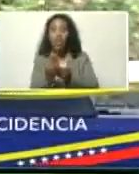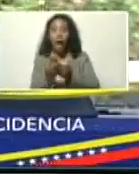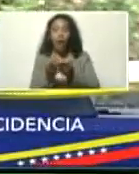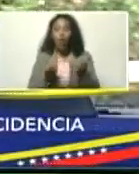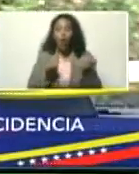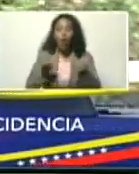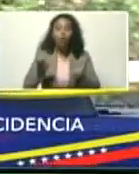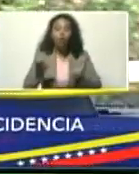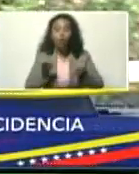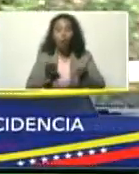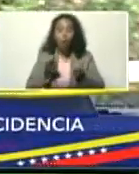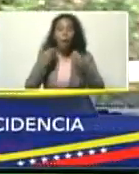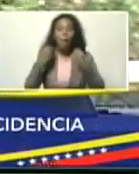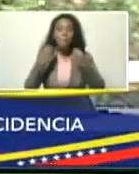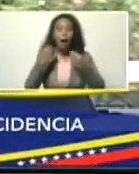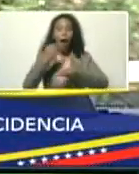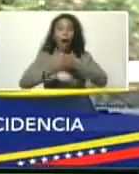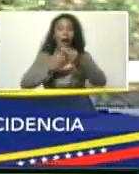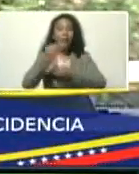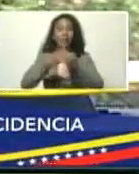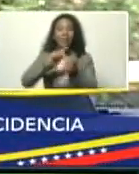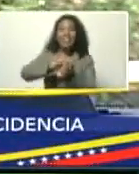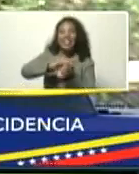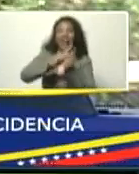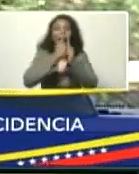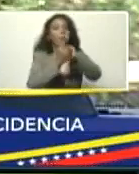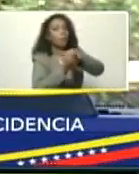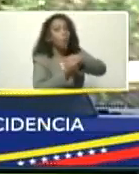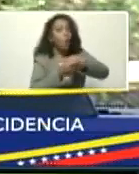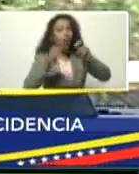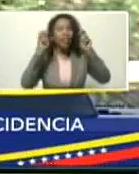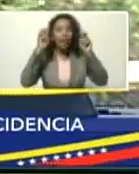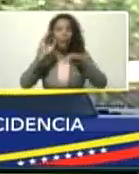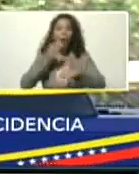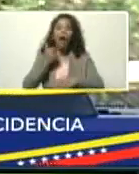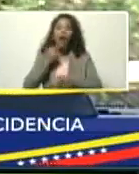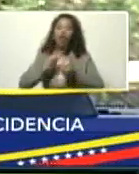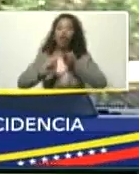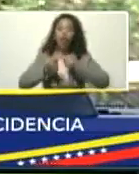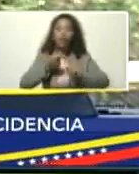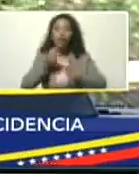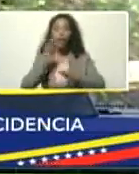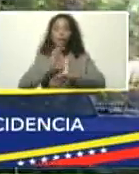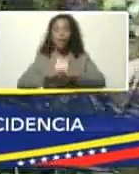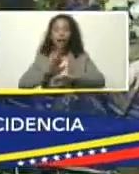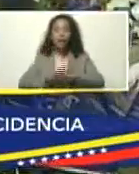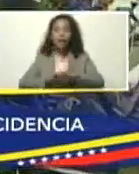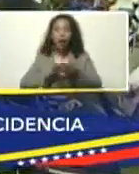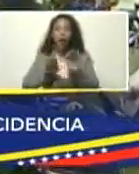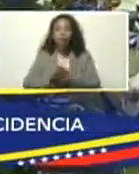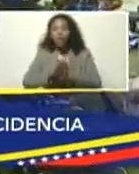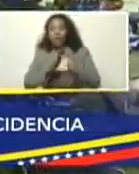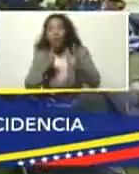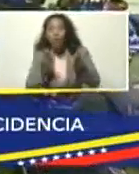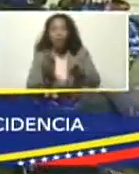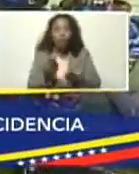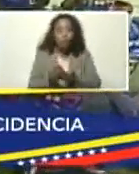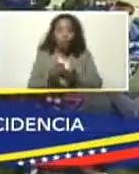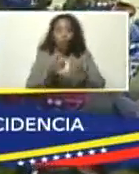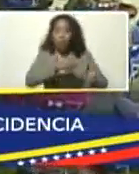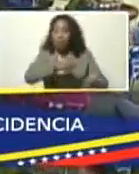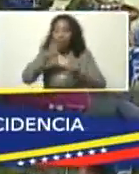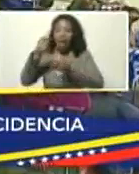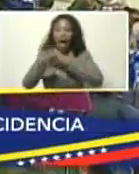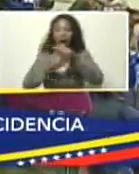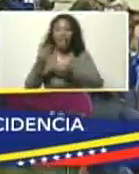revertir las causas planetarias que llevaron a un